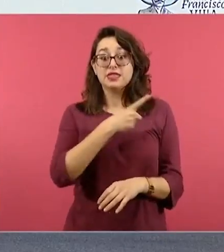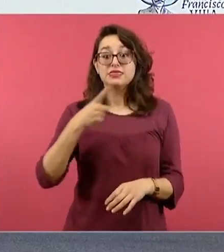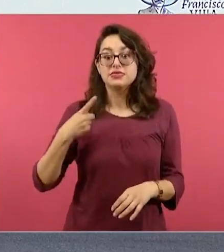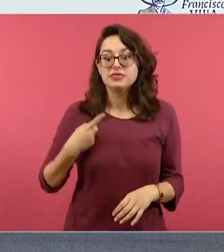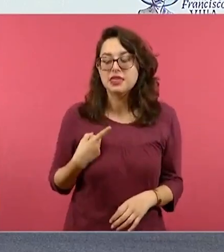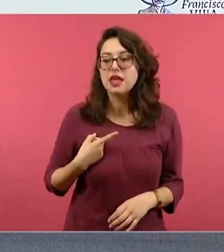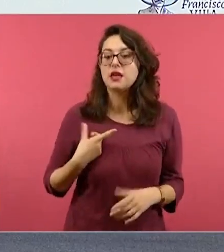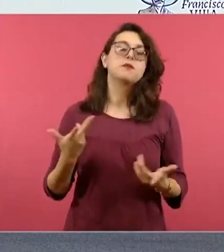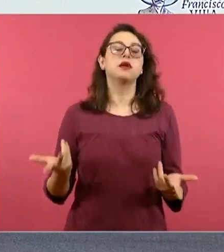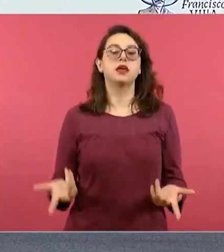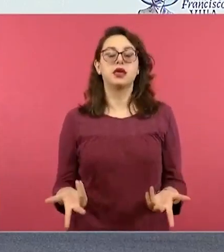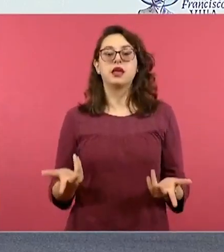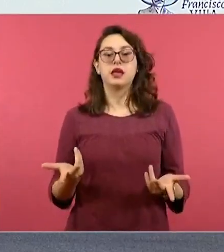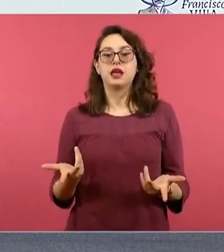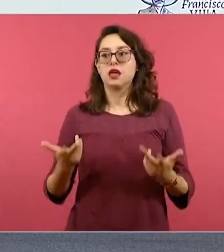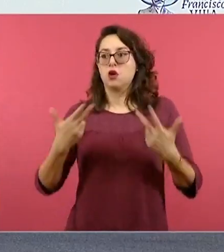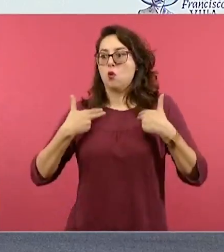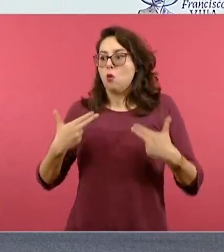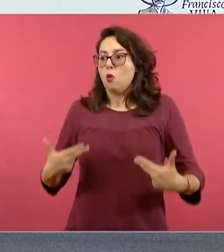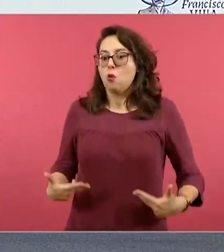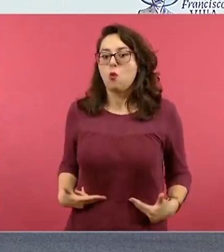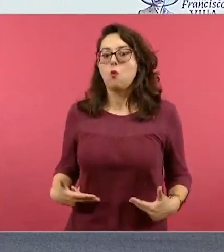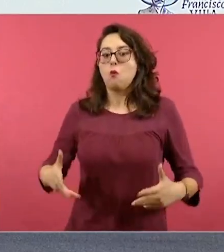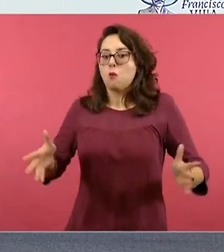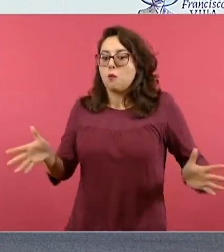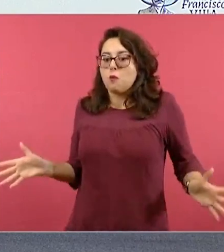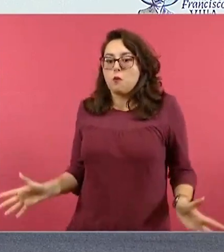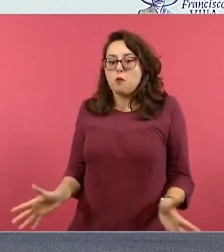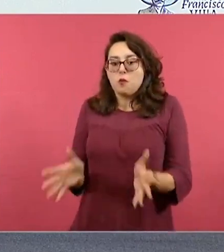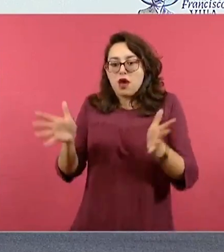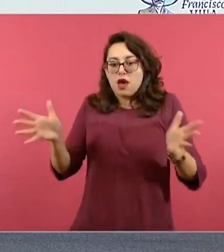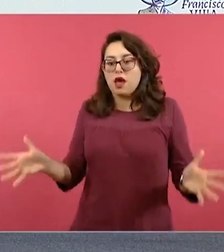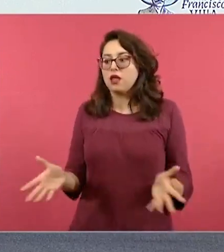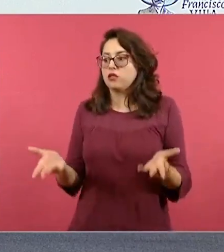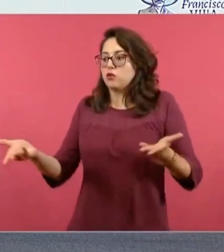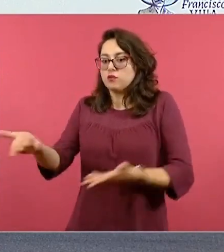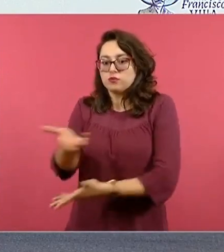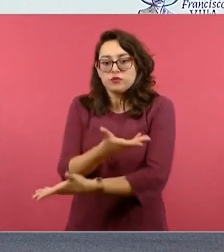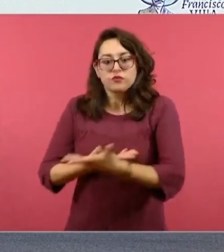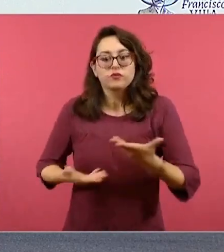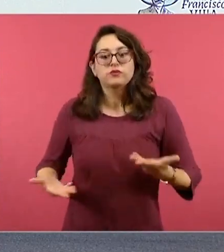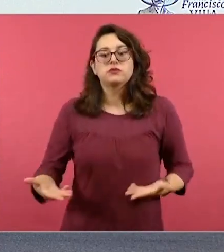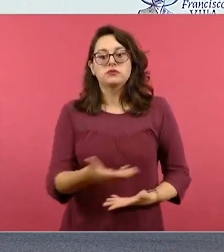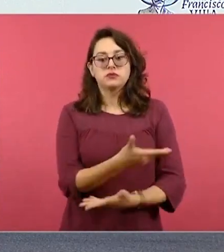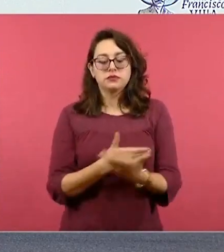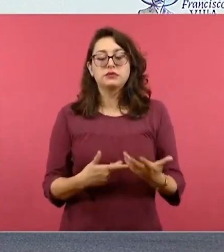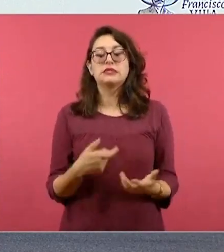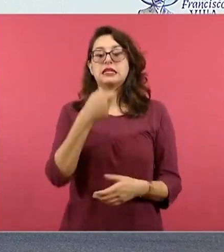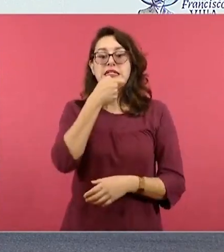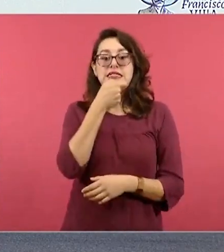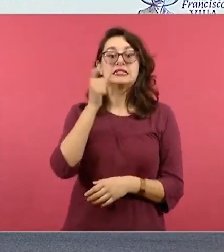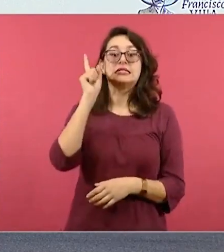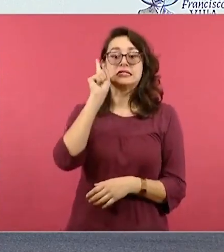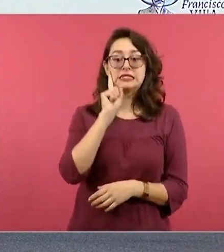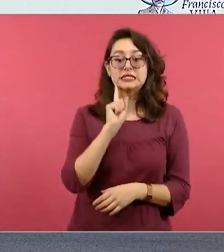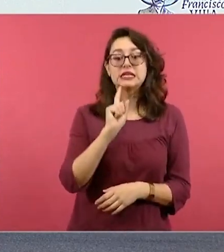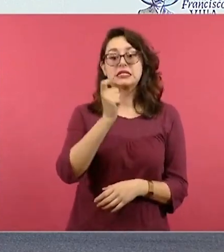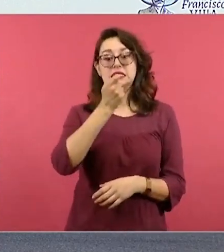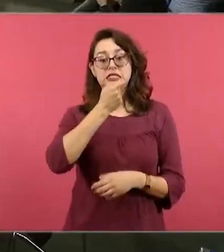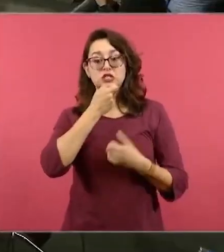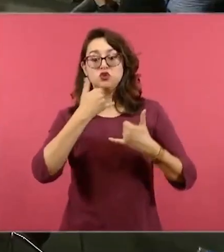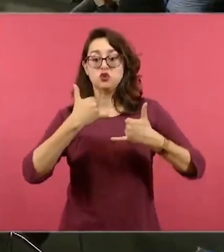forma diferente de poder formar capacidades en nuestras niñas, en nuestros niños y en nuestros